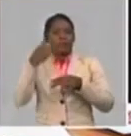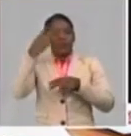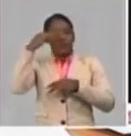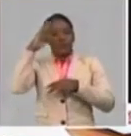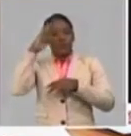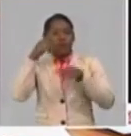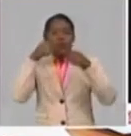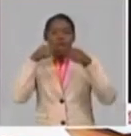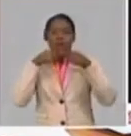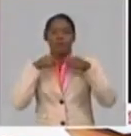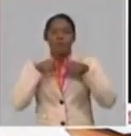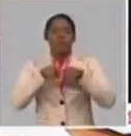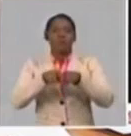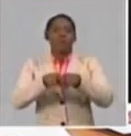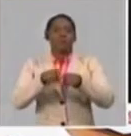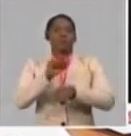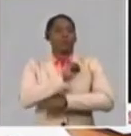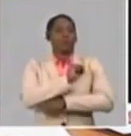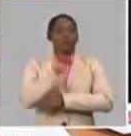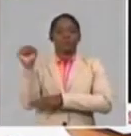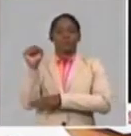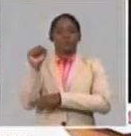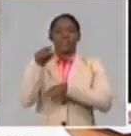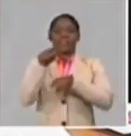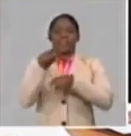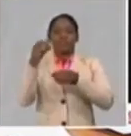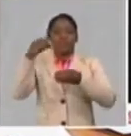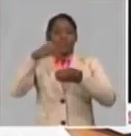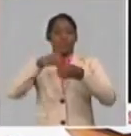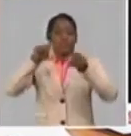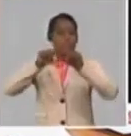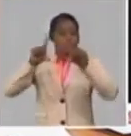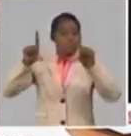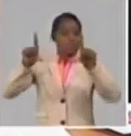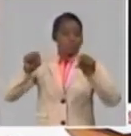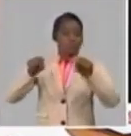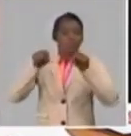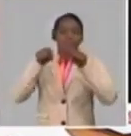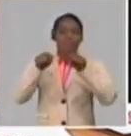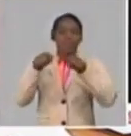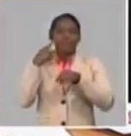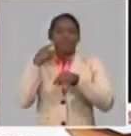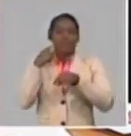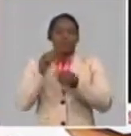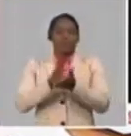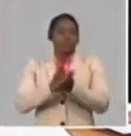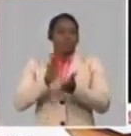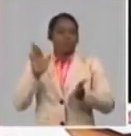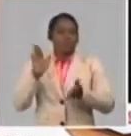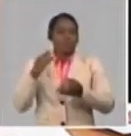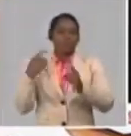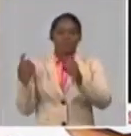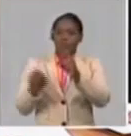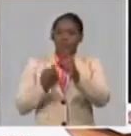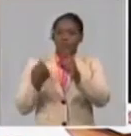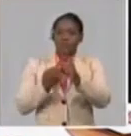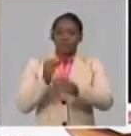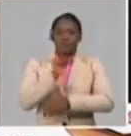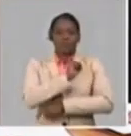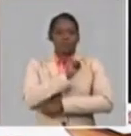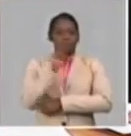encierra compromisos, que encierra una concepción de batalla, pero seguro de la victoria.